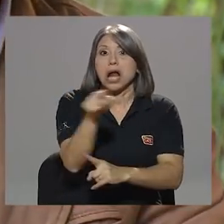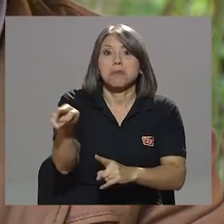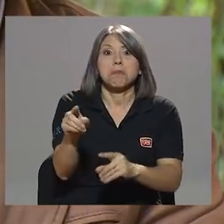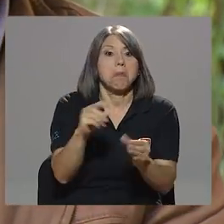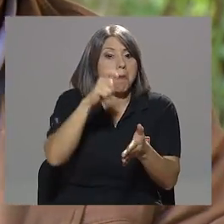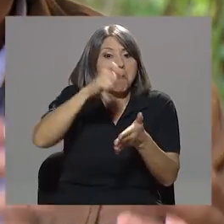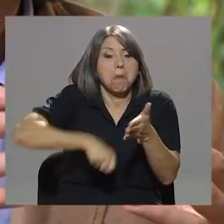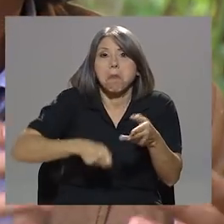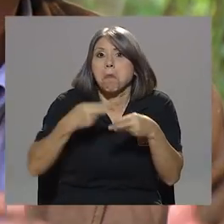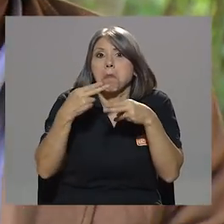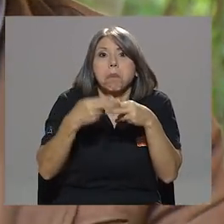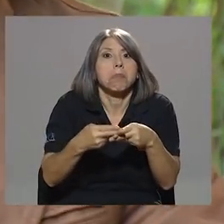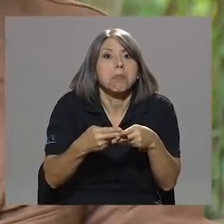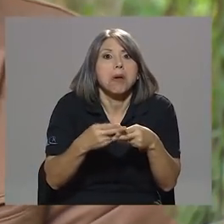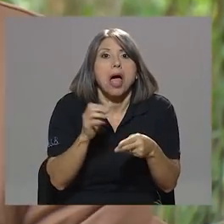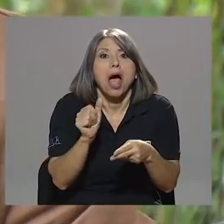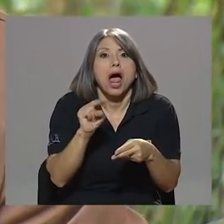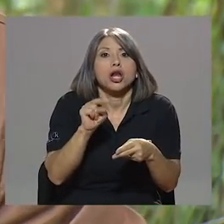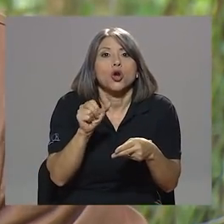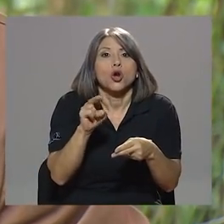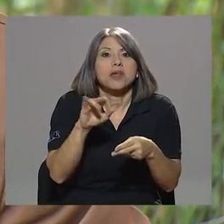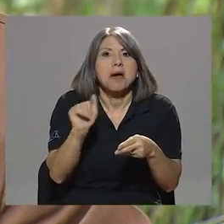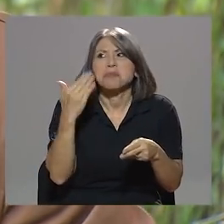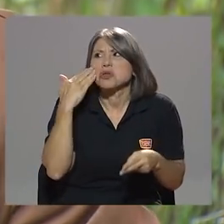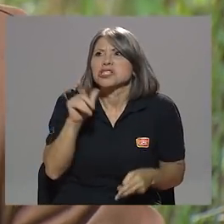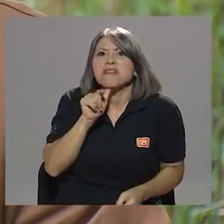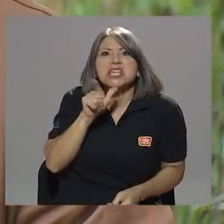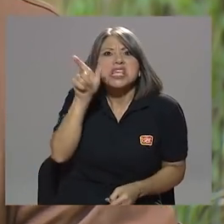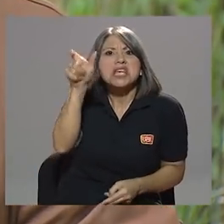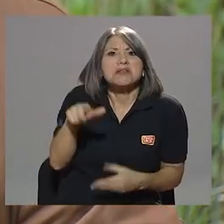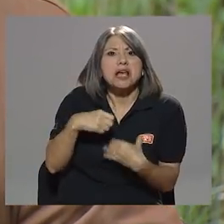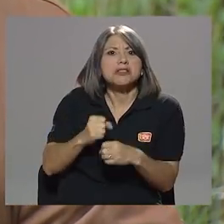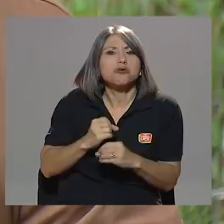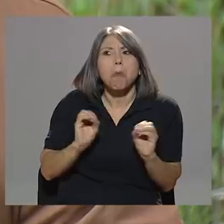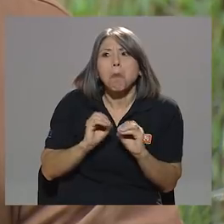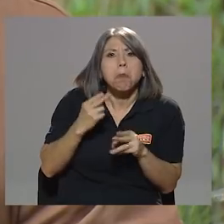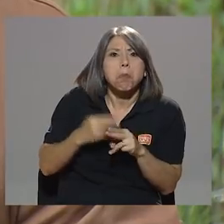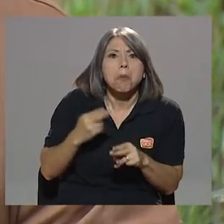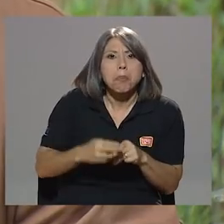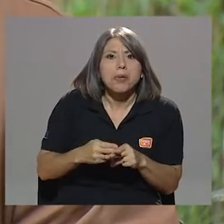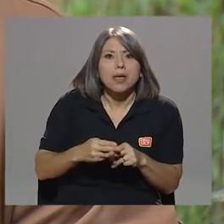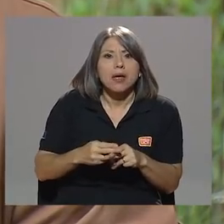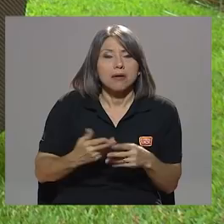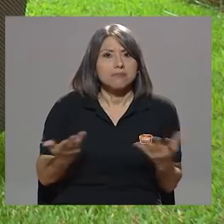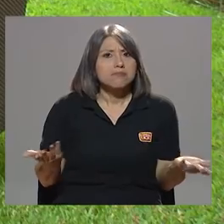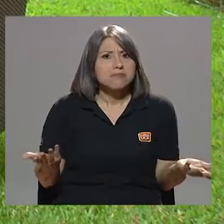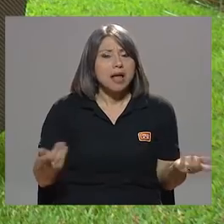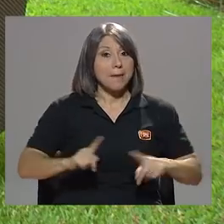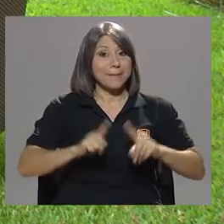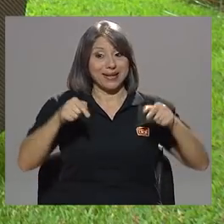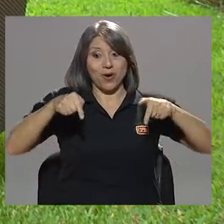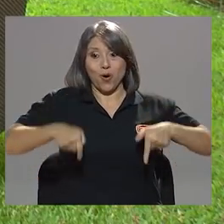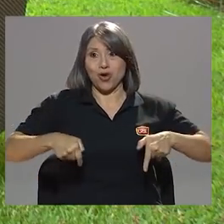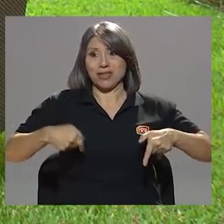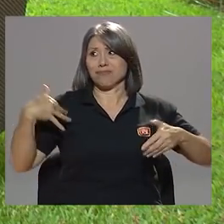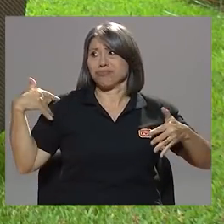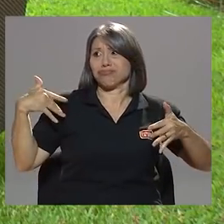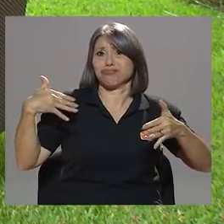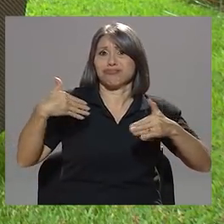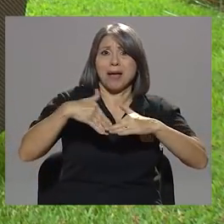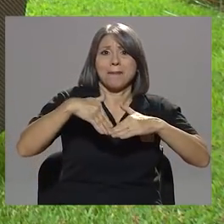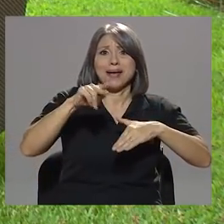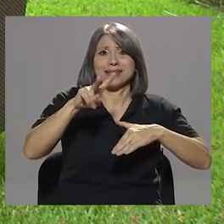Fiscalía, al Ministerio Público, en forma anónima. Y resulta que hoy tenemos veintitantos meses en